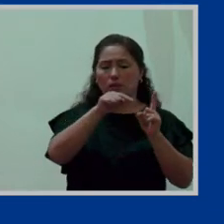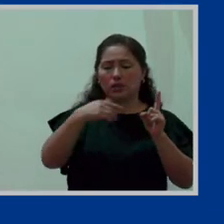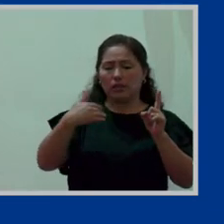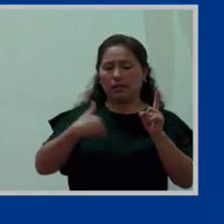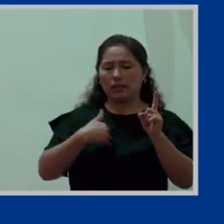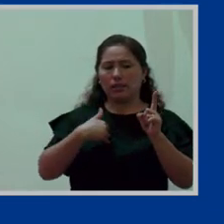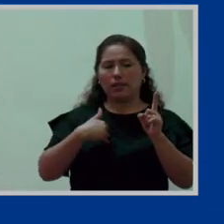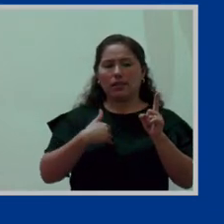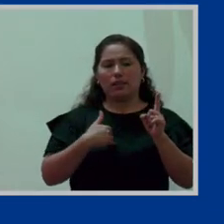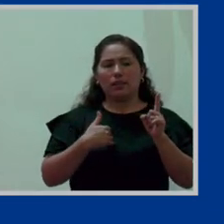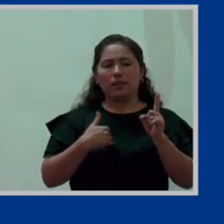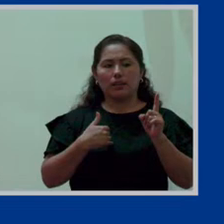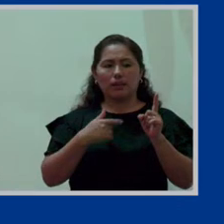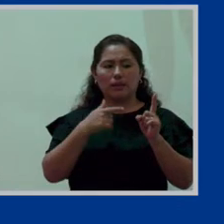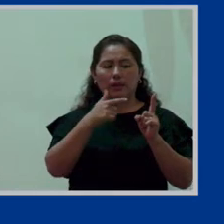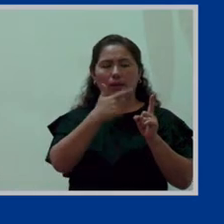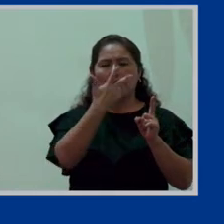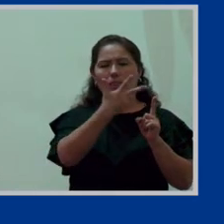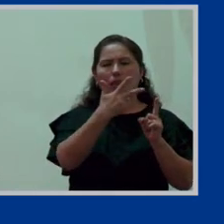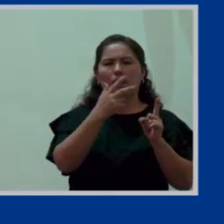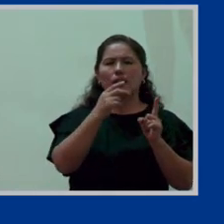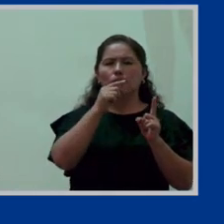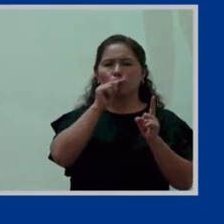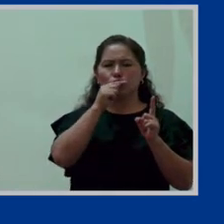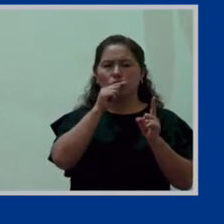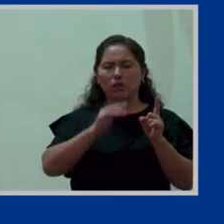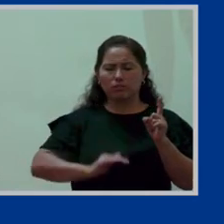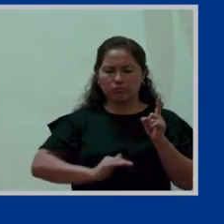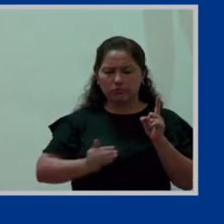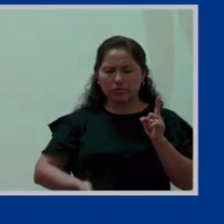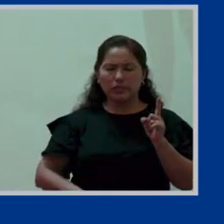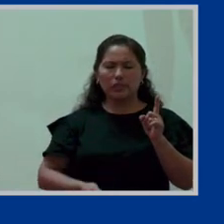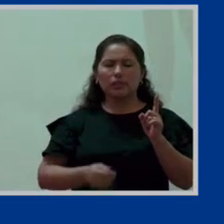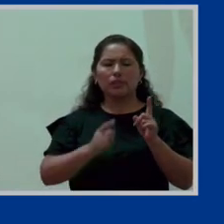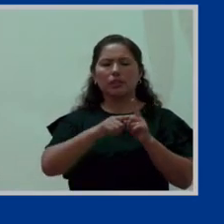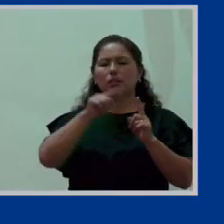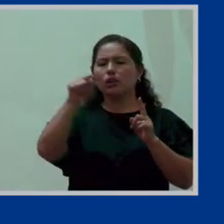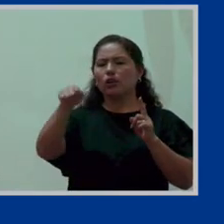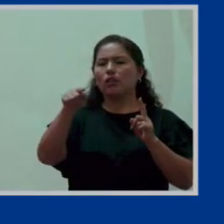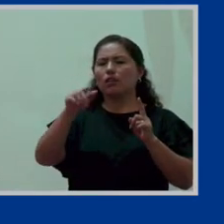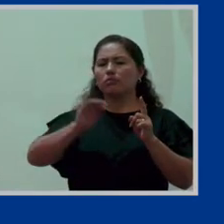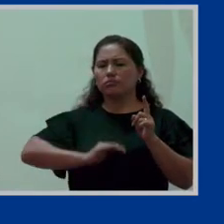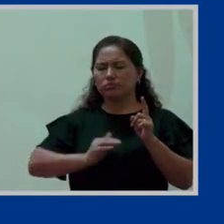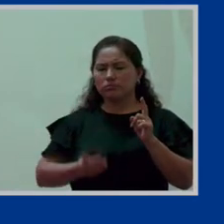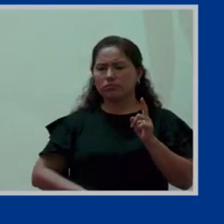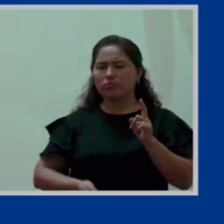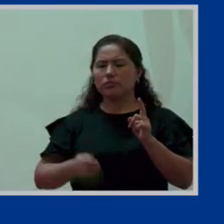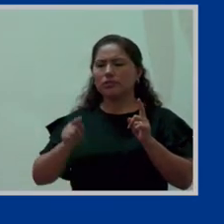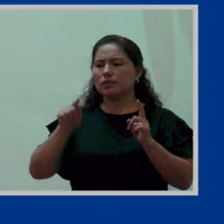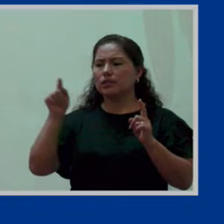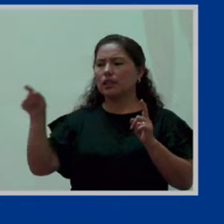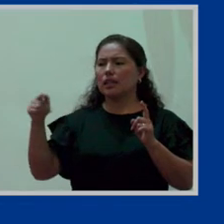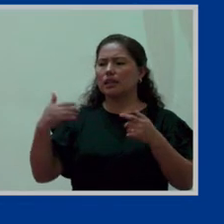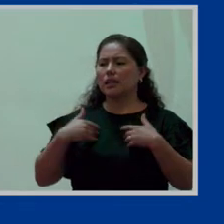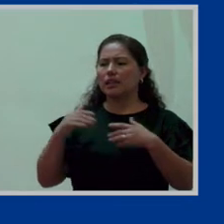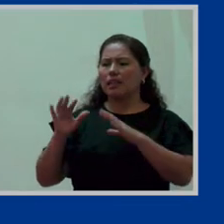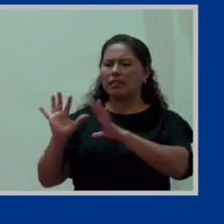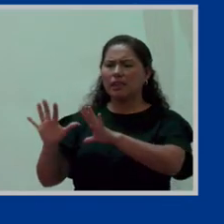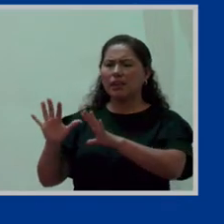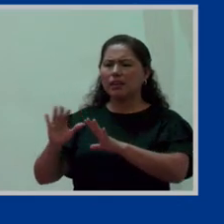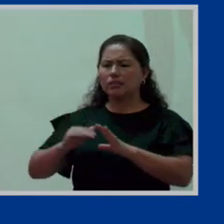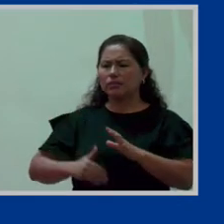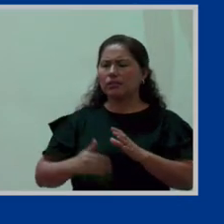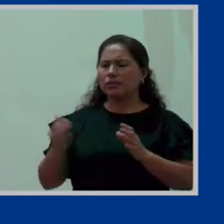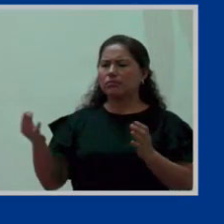tres mujeres en la comunidad fértil y en otras tantas y en otras tiene 10 pero